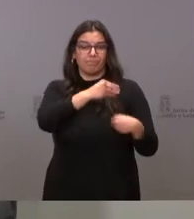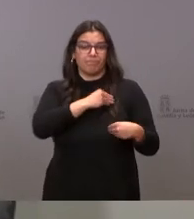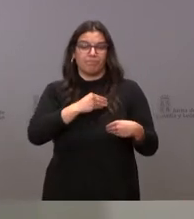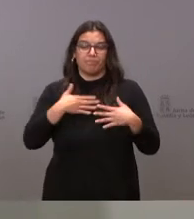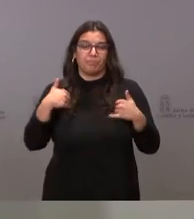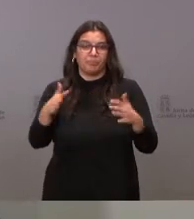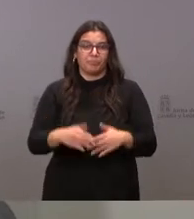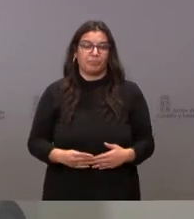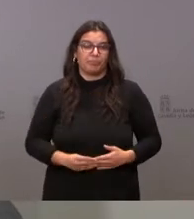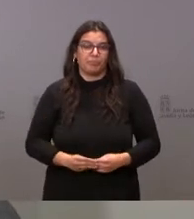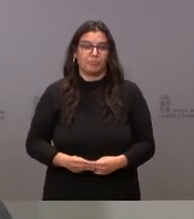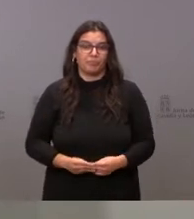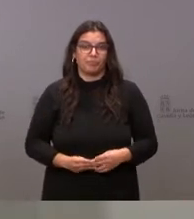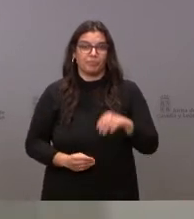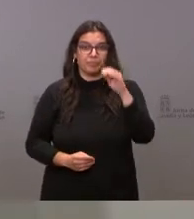aquellas preguntas que quieran.